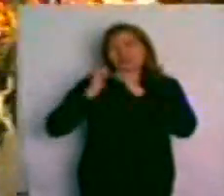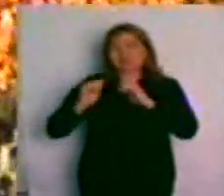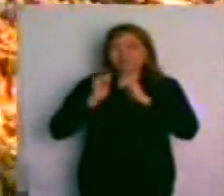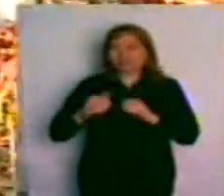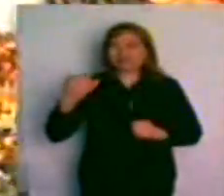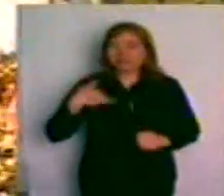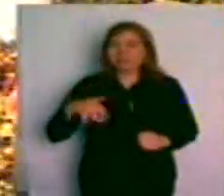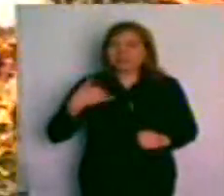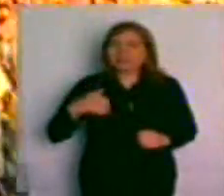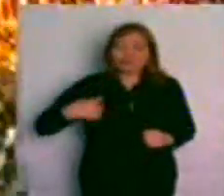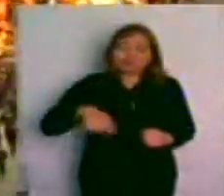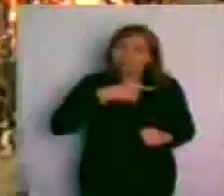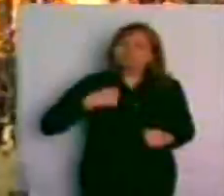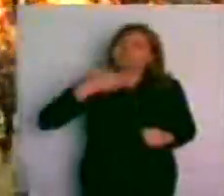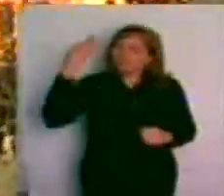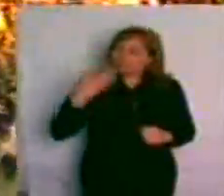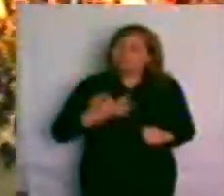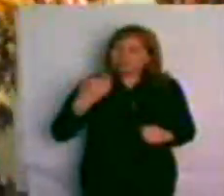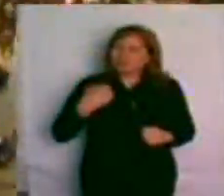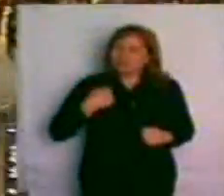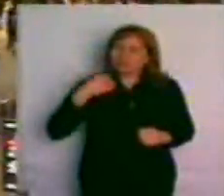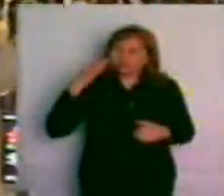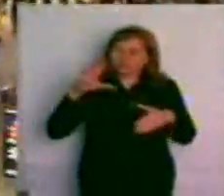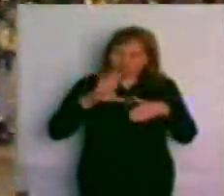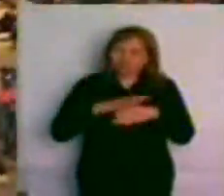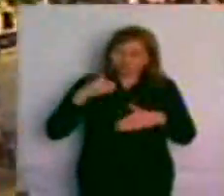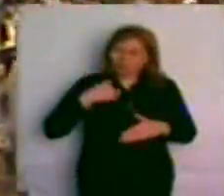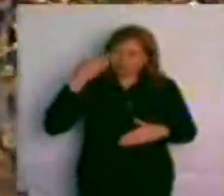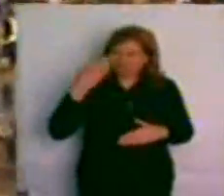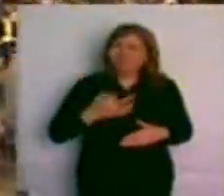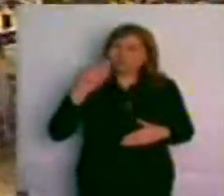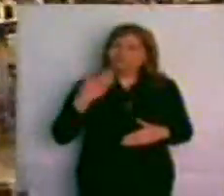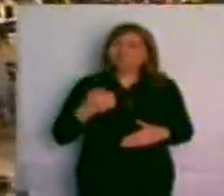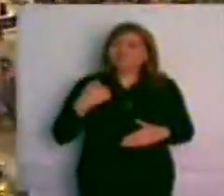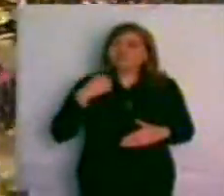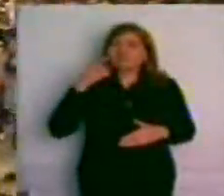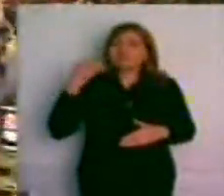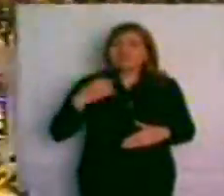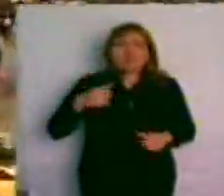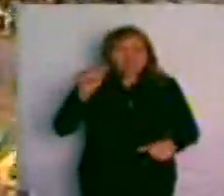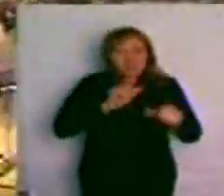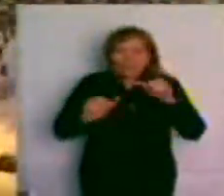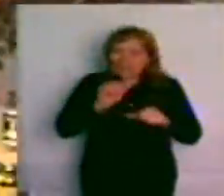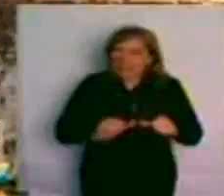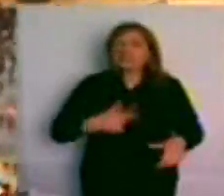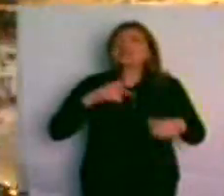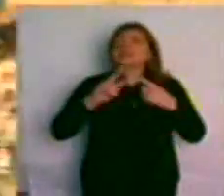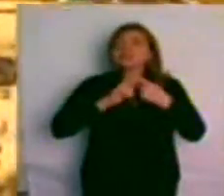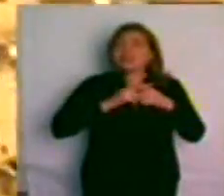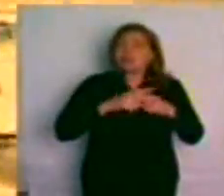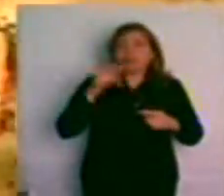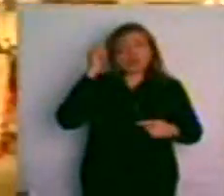Estamos absolutamente convencidos, compatriotas, que la ciencia, la tecnología, el